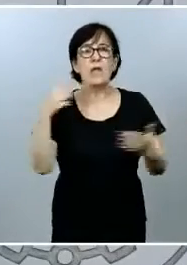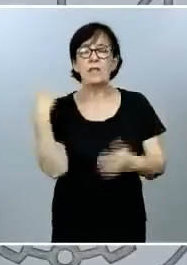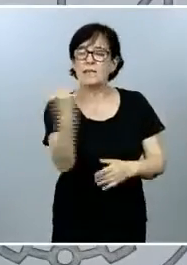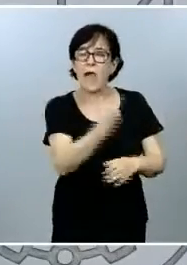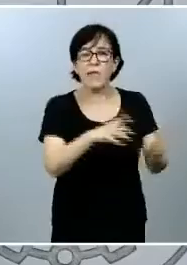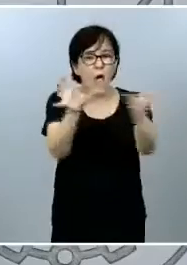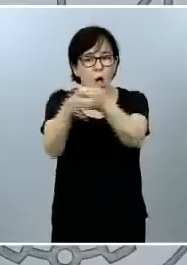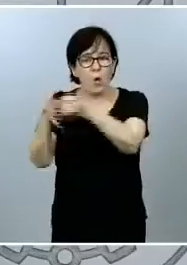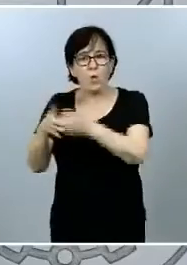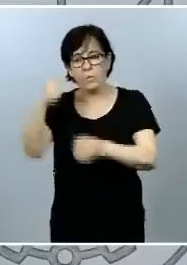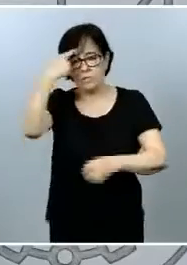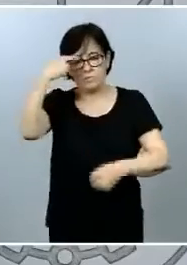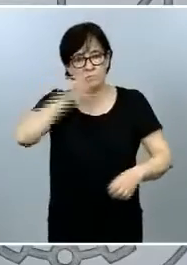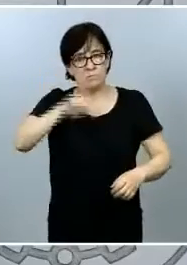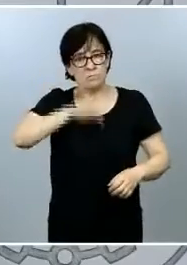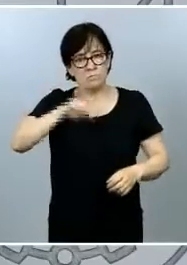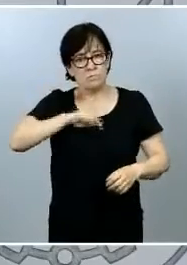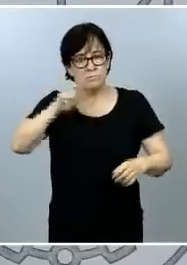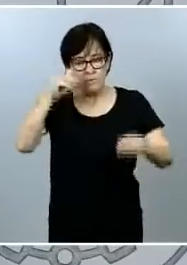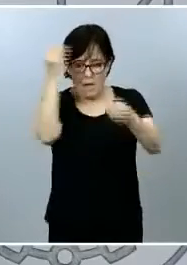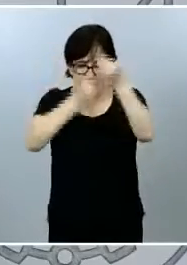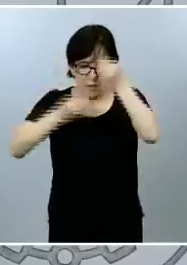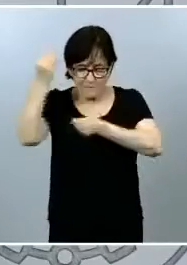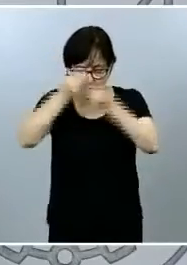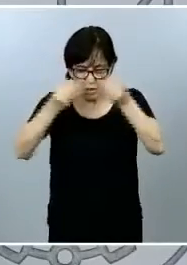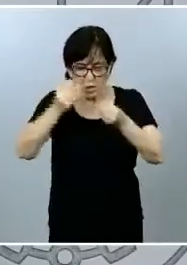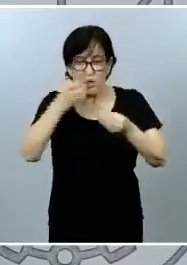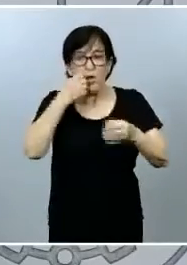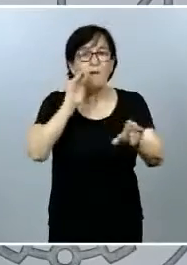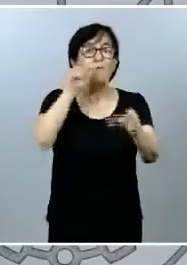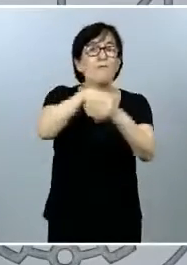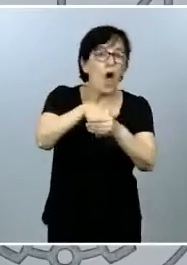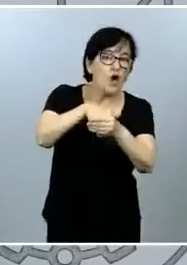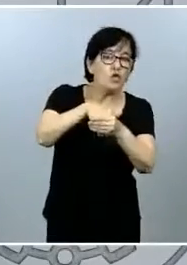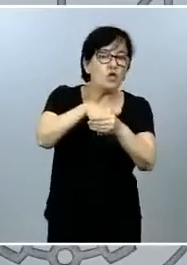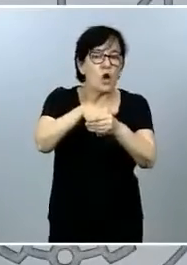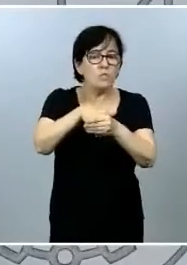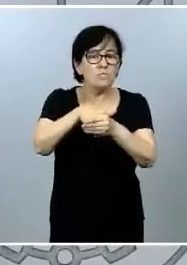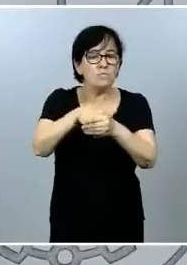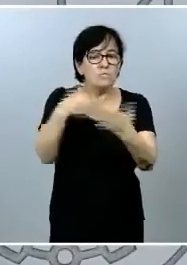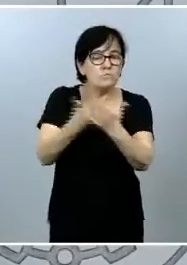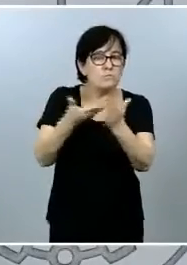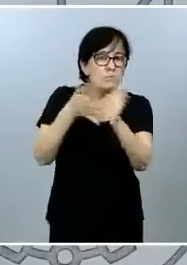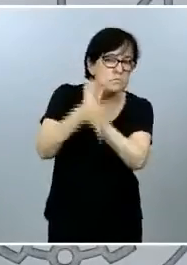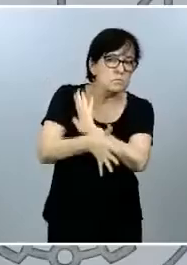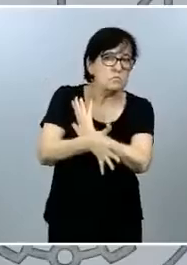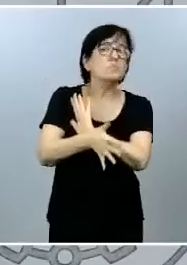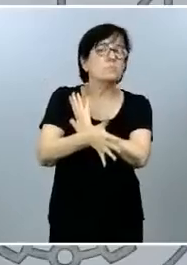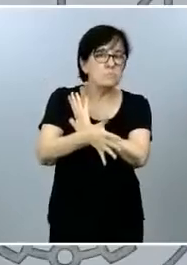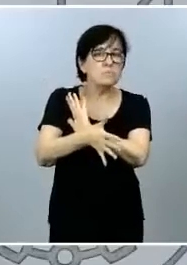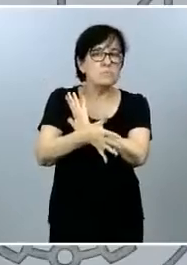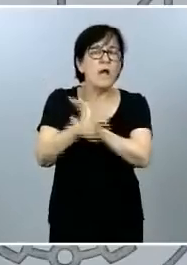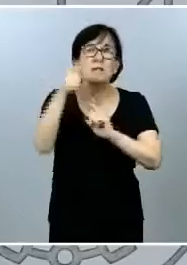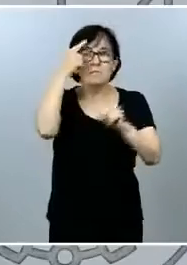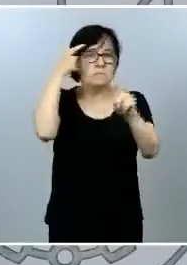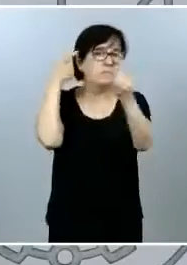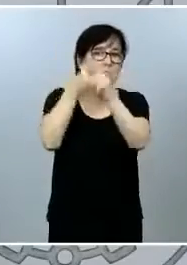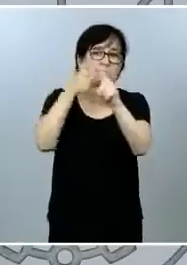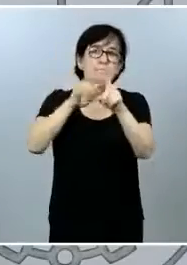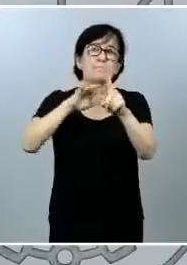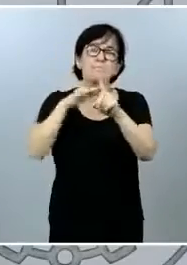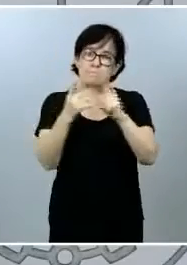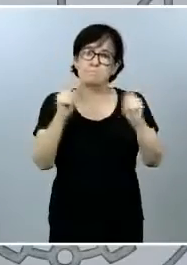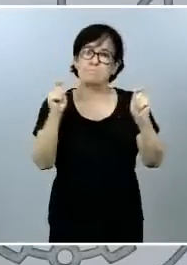consecuente, a que reflexione si su voto se está ajustando precisamente a esta premisa, que es la única que a nuestro